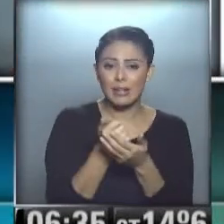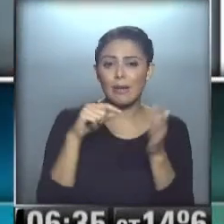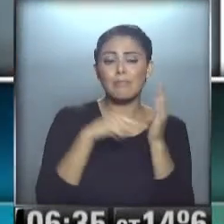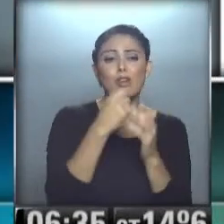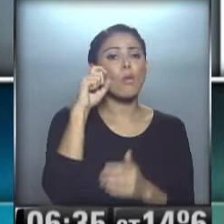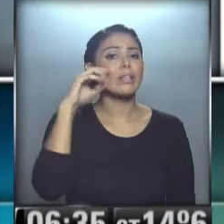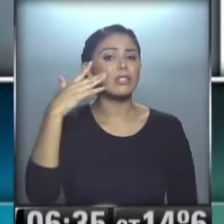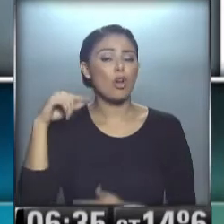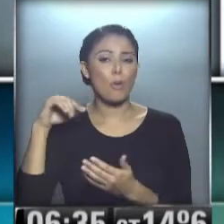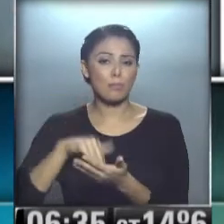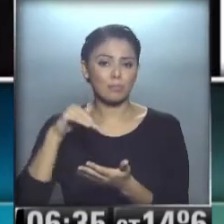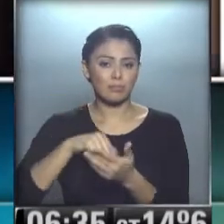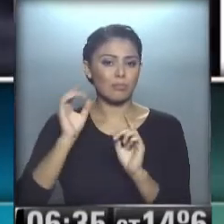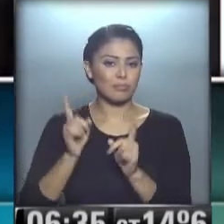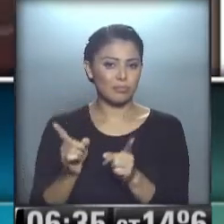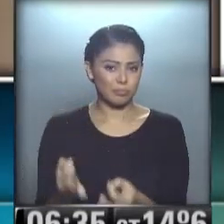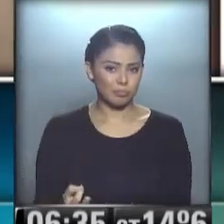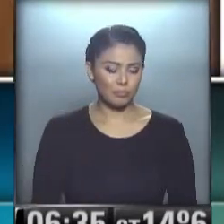millones están activas.